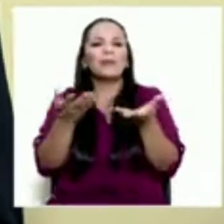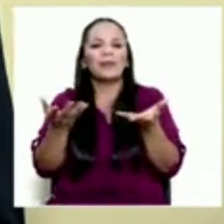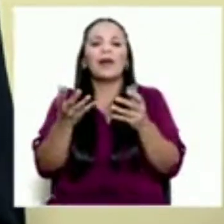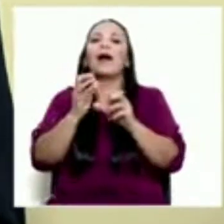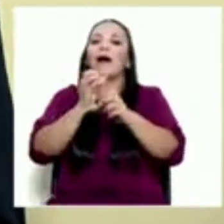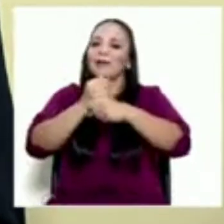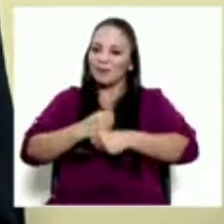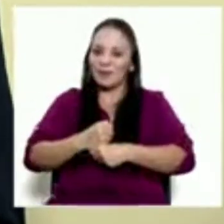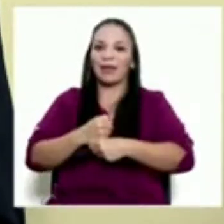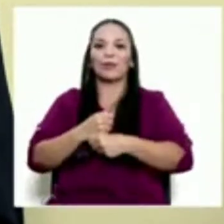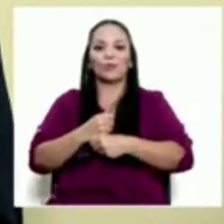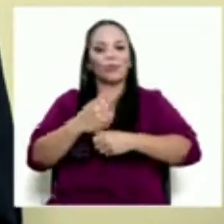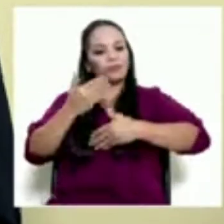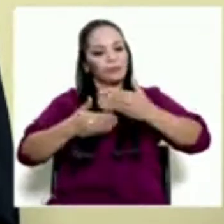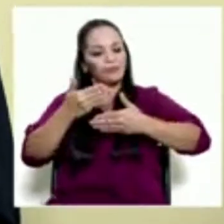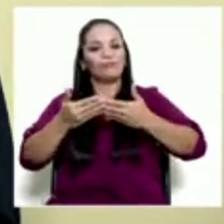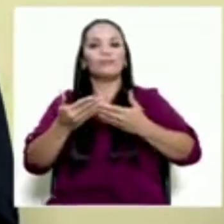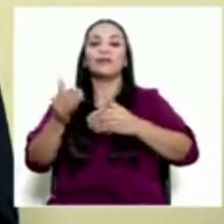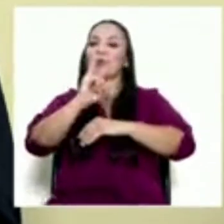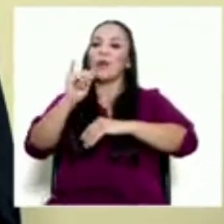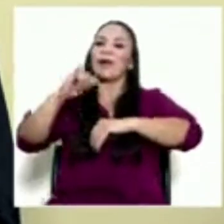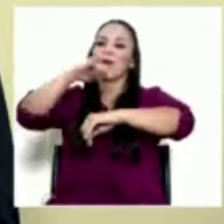que hacen los aeropuertos de los países prósperos.